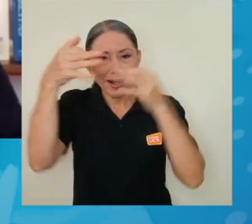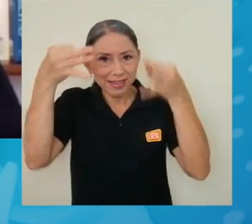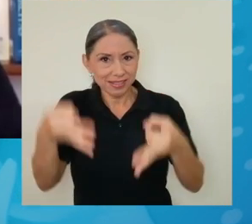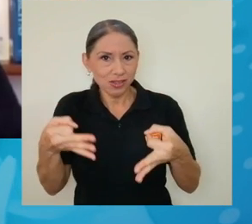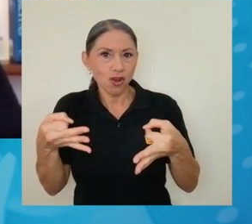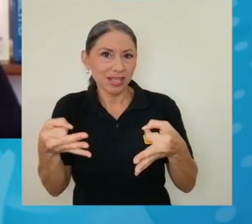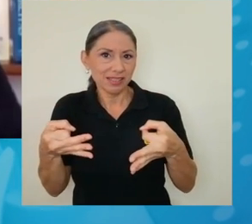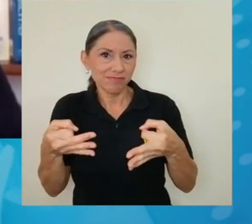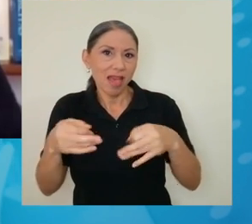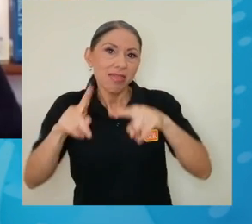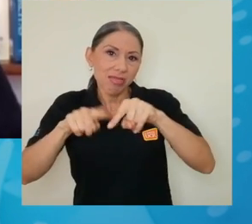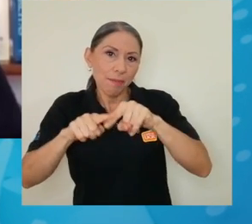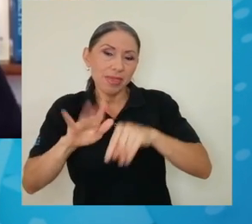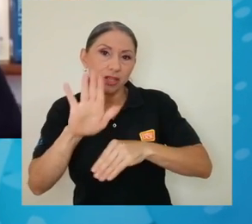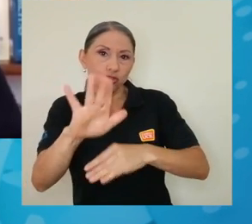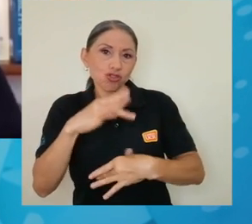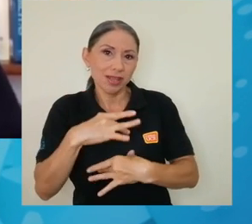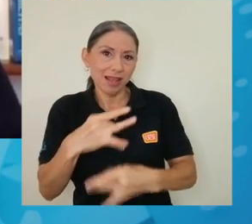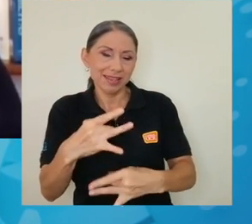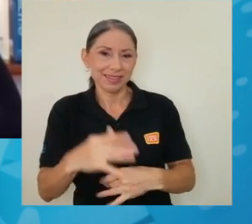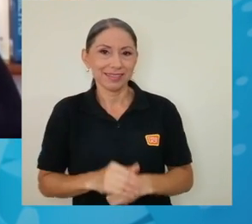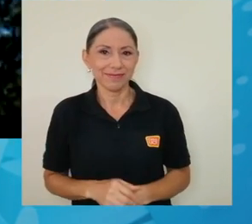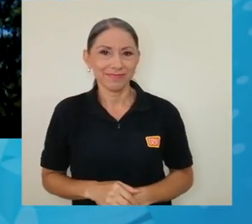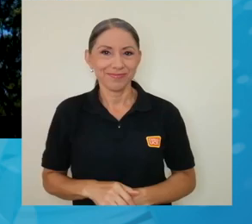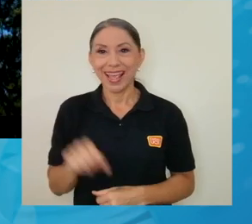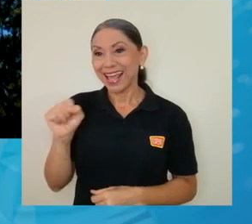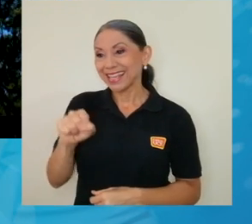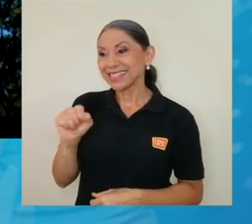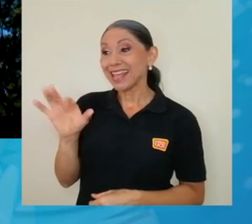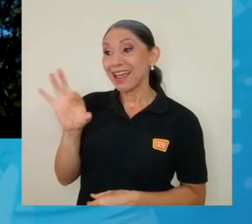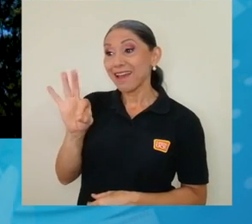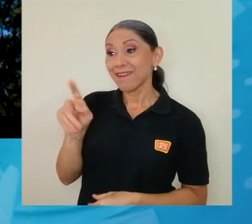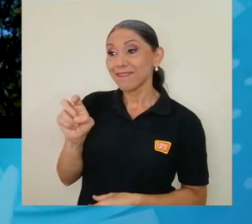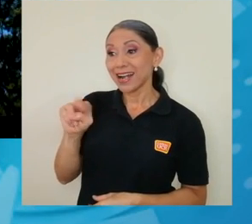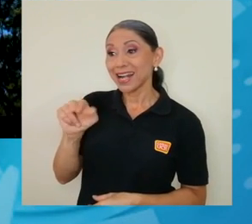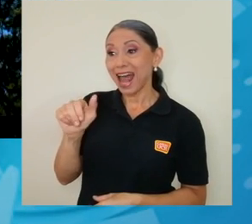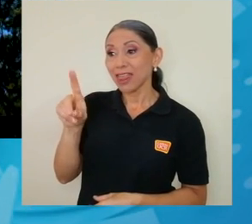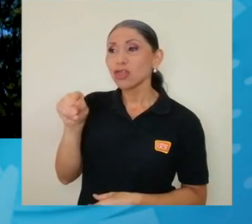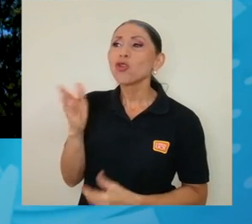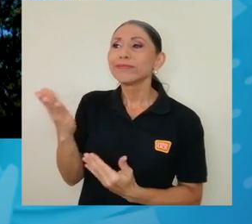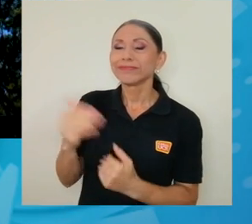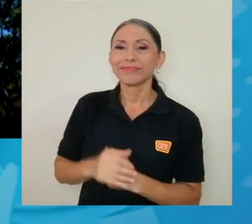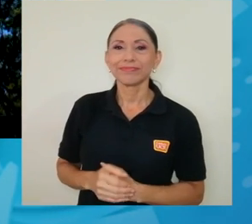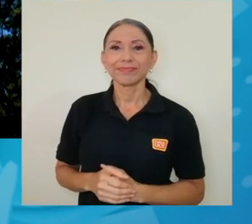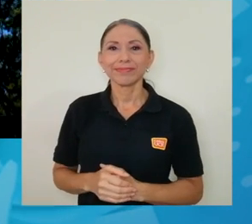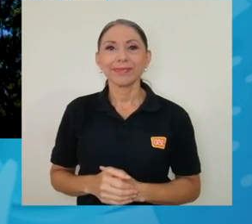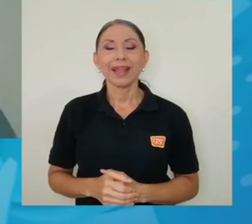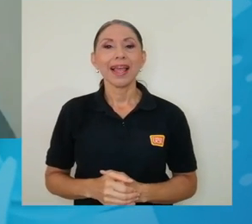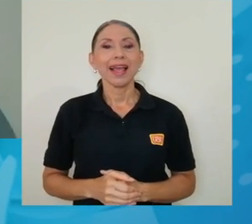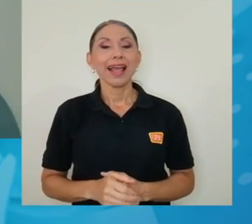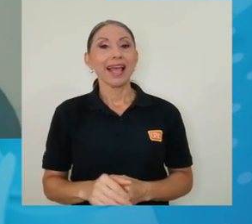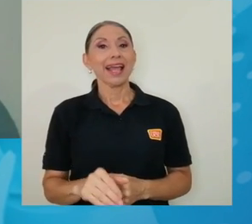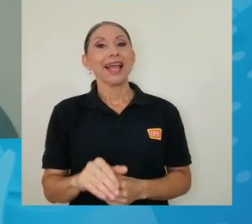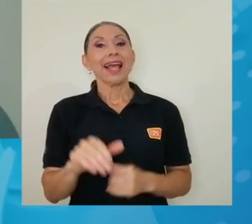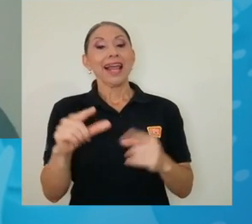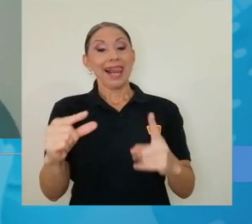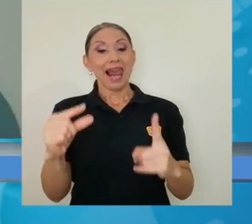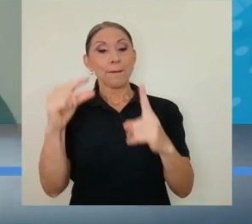decisiones de acuerdo con sus intereses. Claro que sí. Fernando. La palabra,